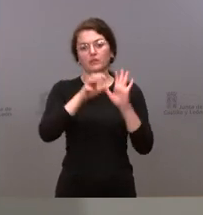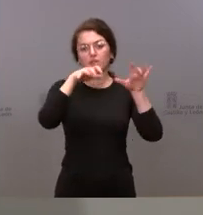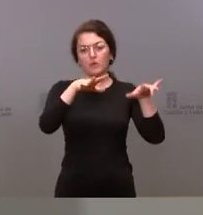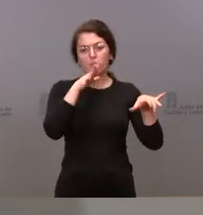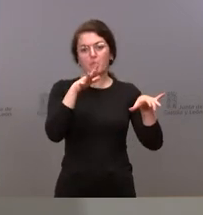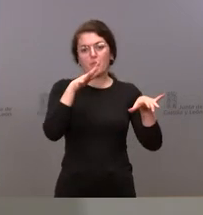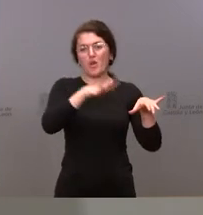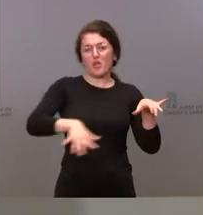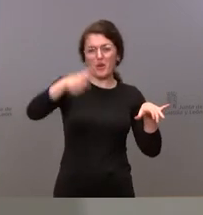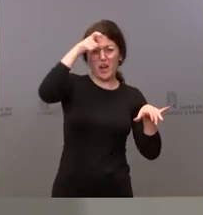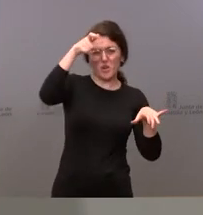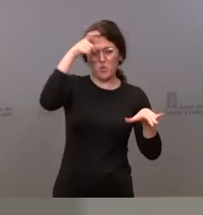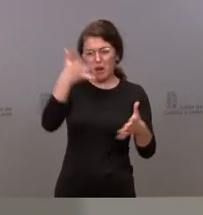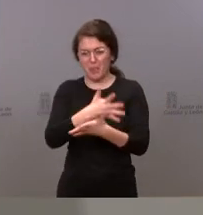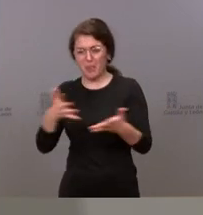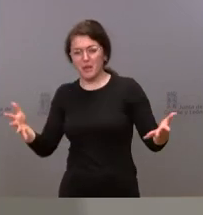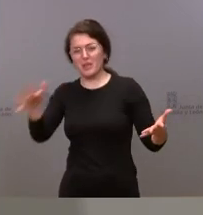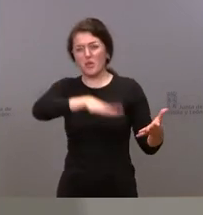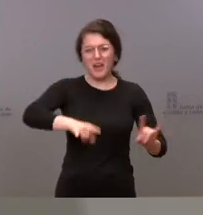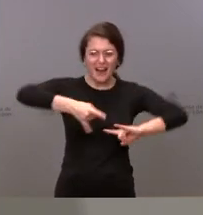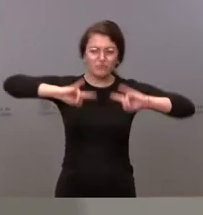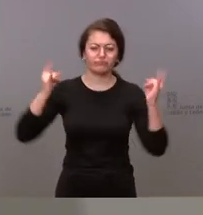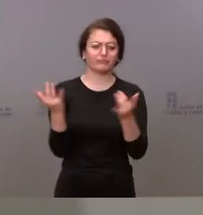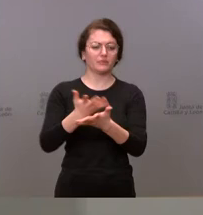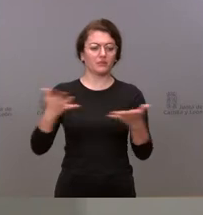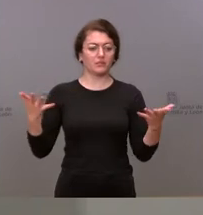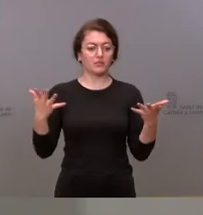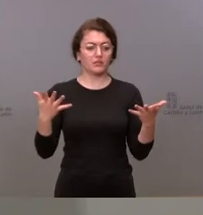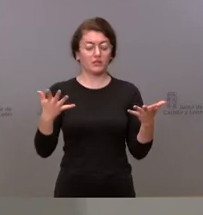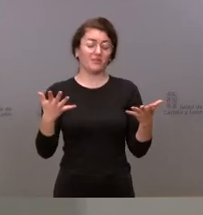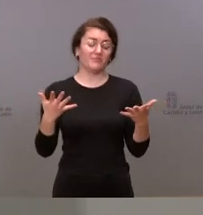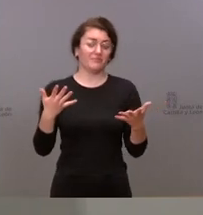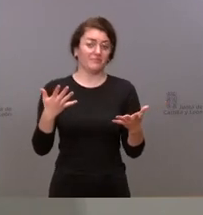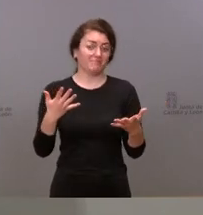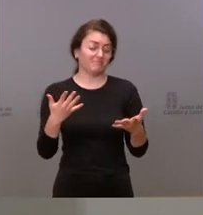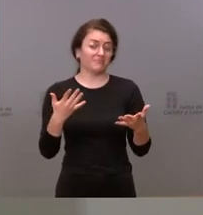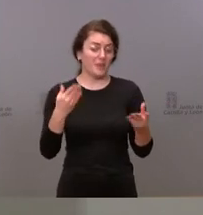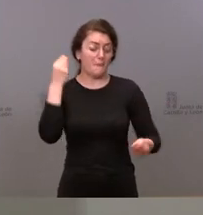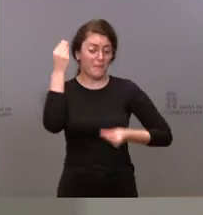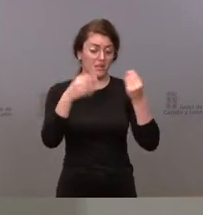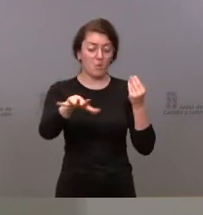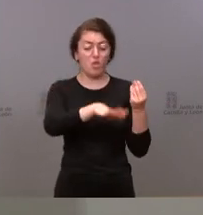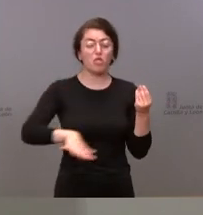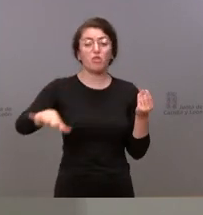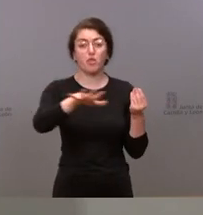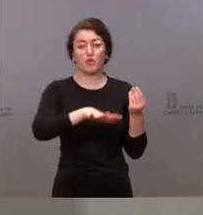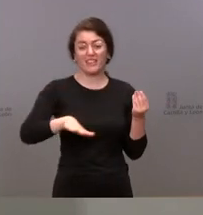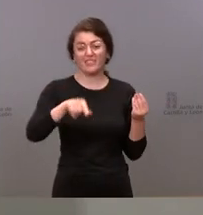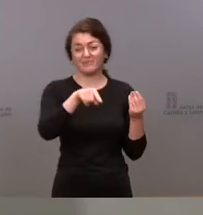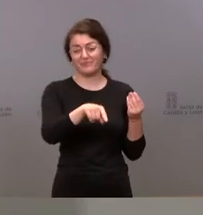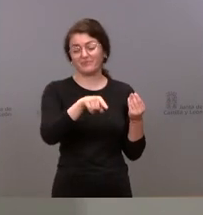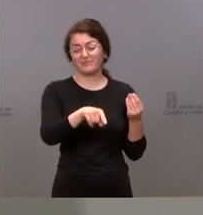rural muy amplio que tiene unos espacios naturales muy amplios pues entendemos que hay zonas y actividades donde el uso de la mascarilla